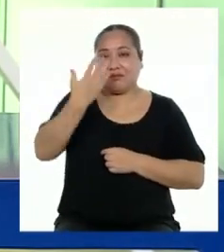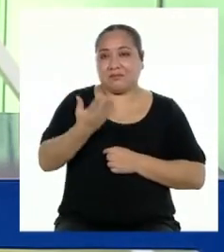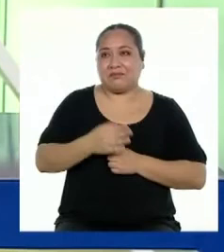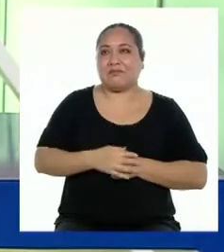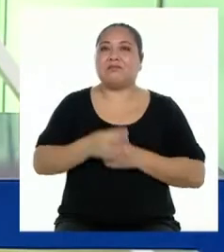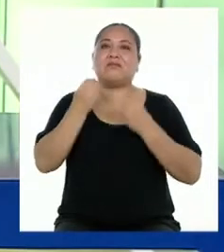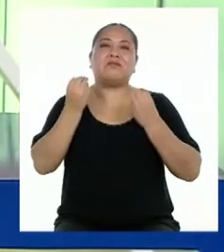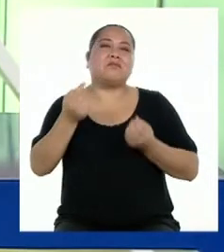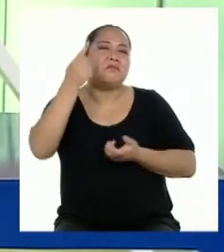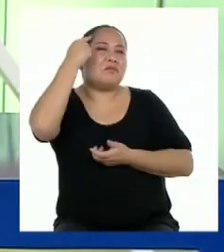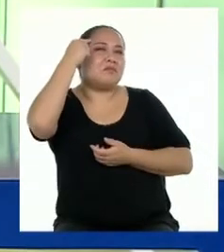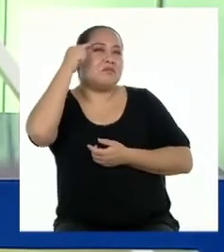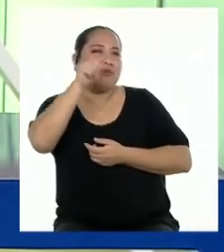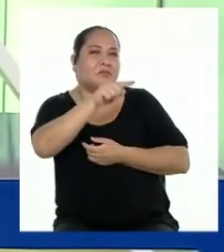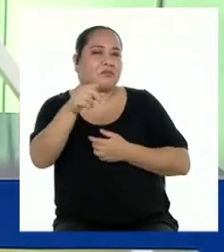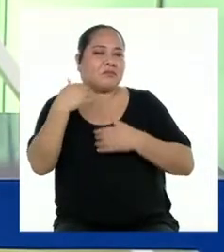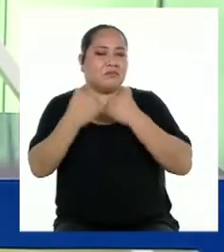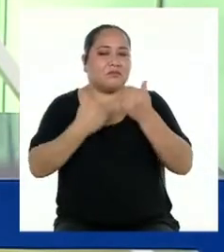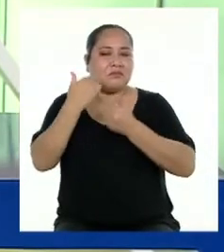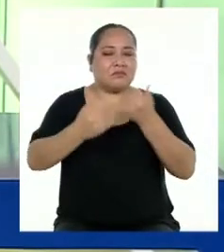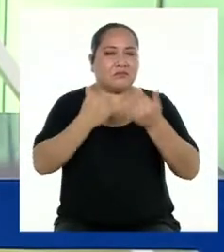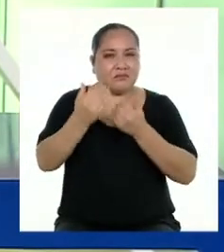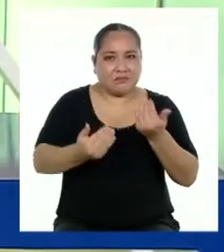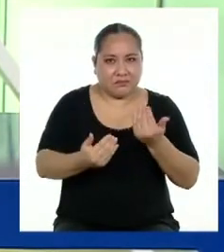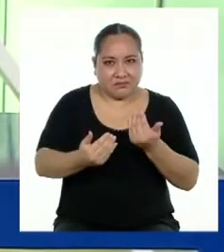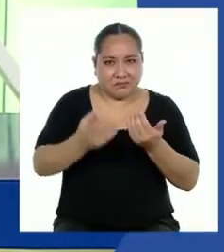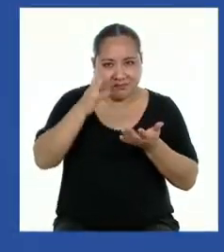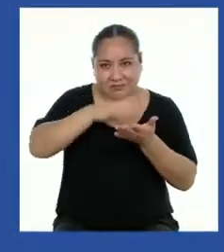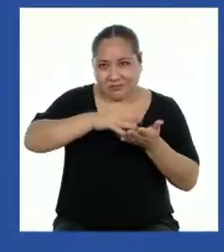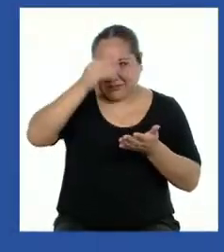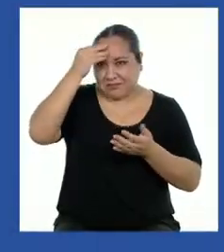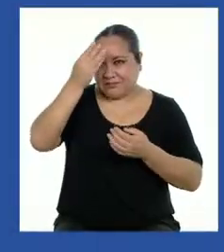cómo creen que han avanzado en su proceso de aprendizaje.